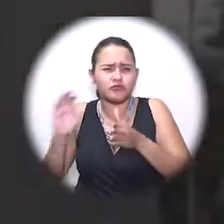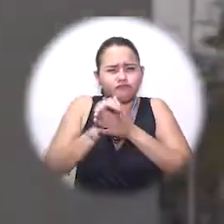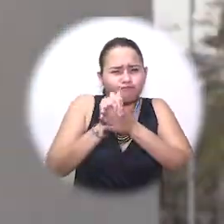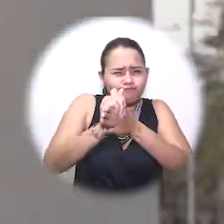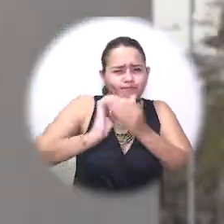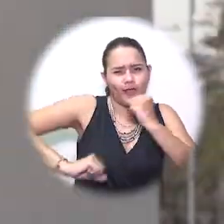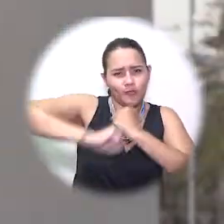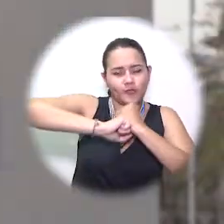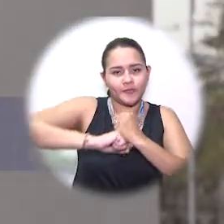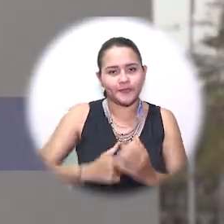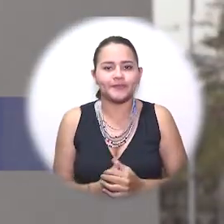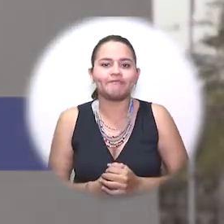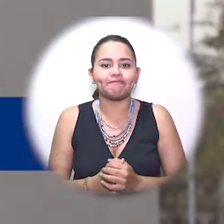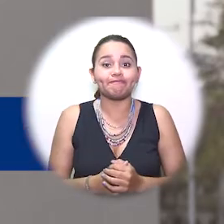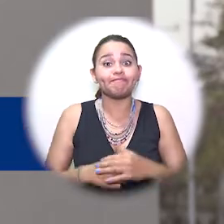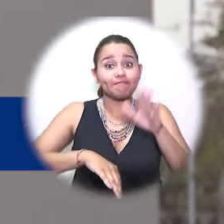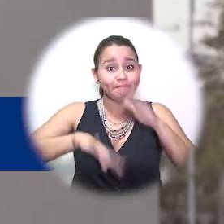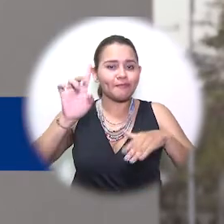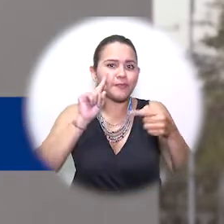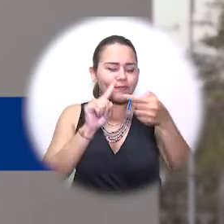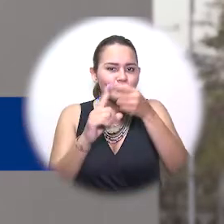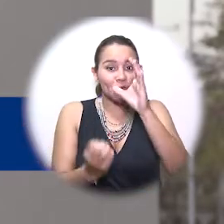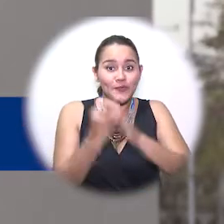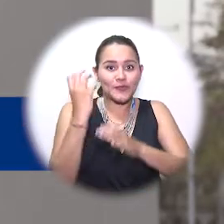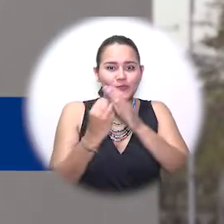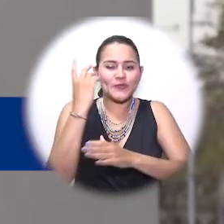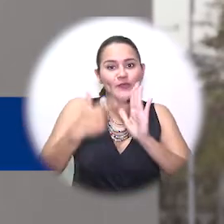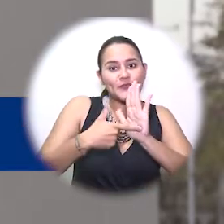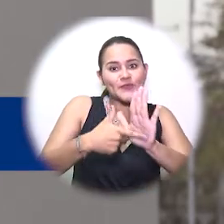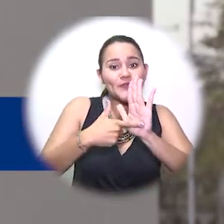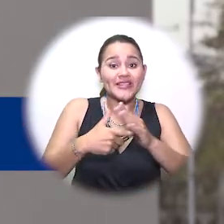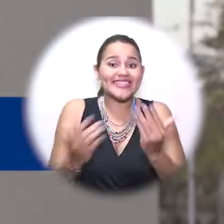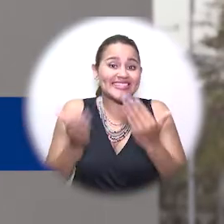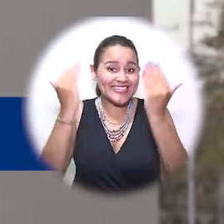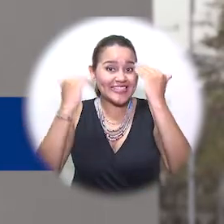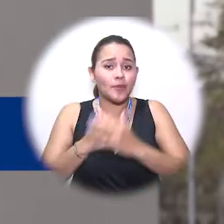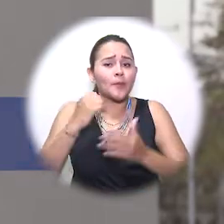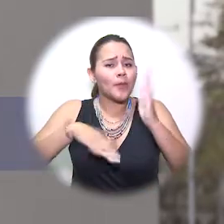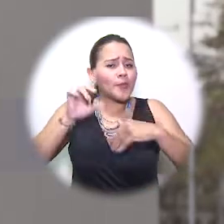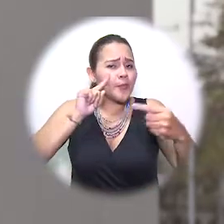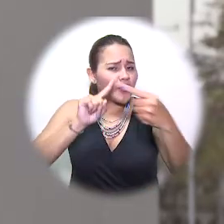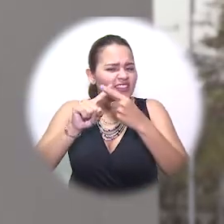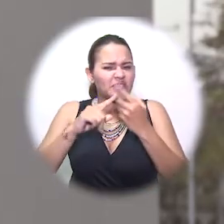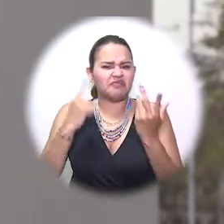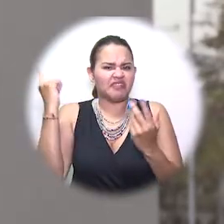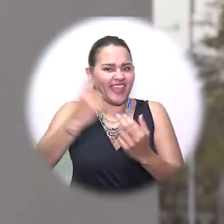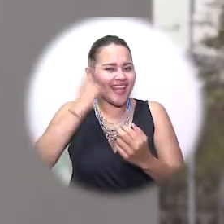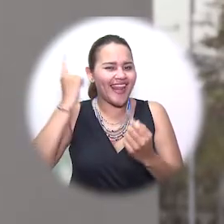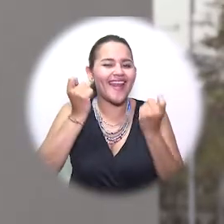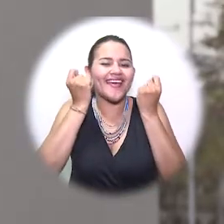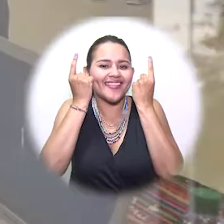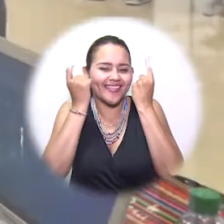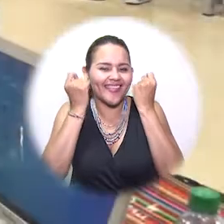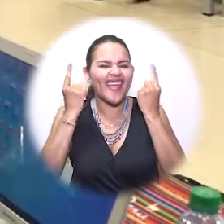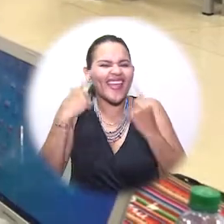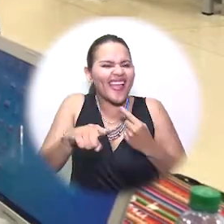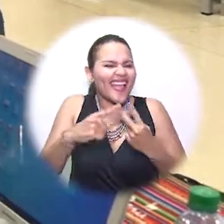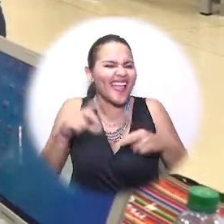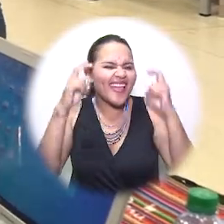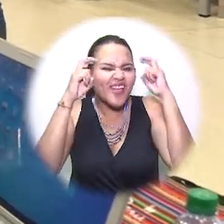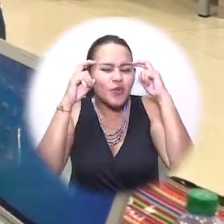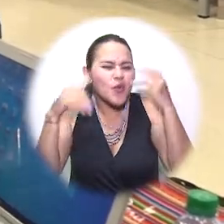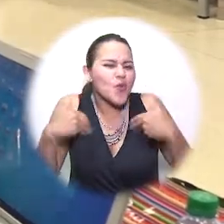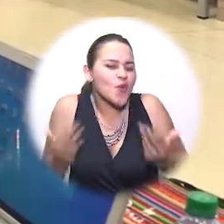School. Unos productos que hoy son fácilmente escalables pero que además nos están dando nuevas formas para entender y construir y deconstruir el